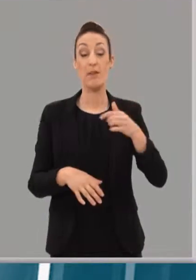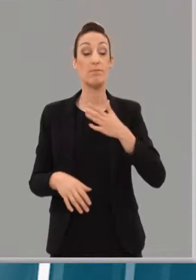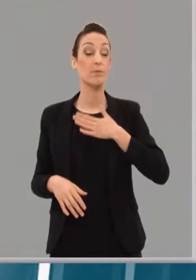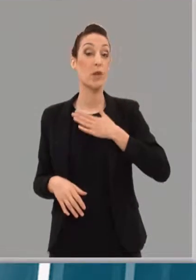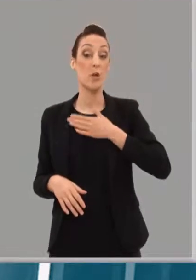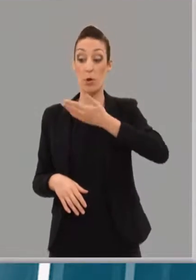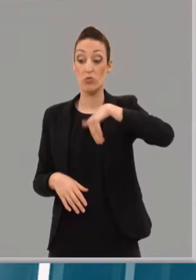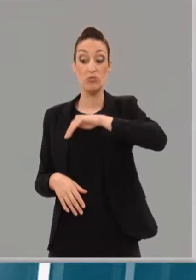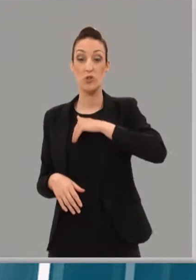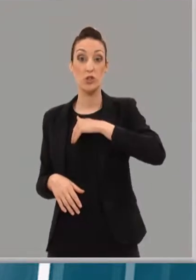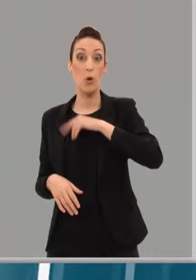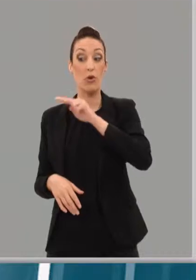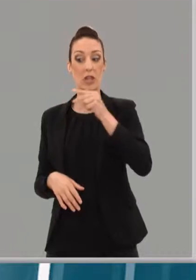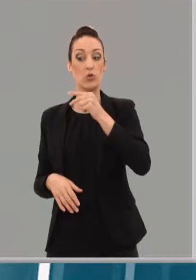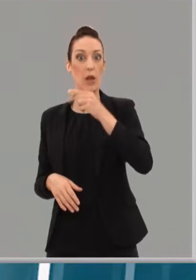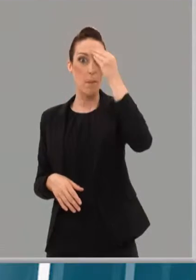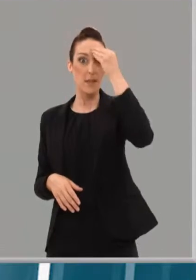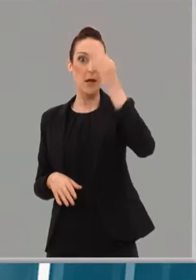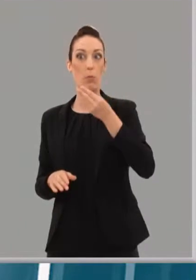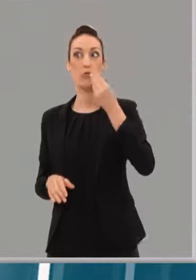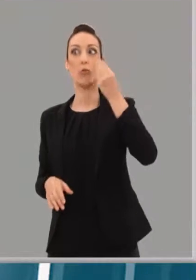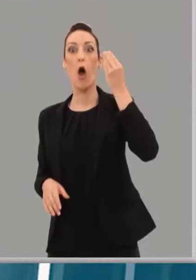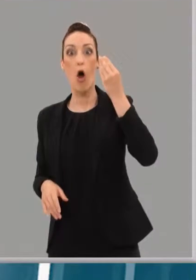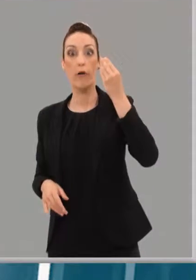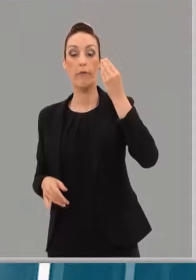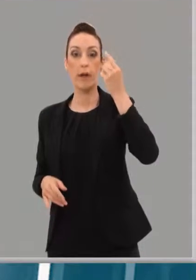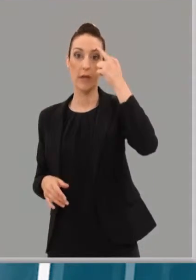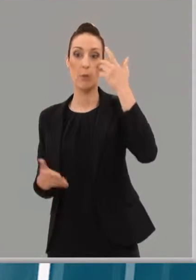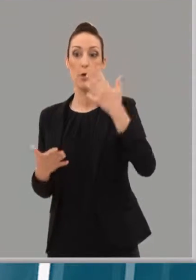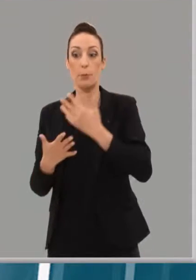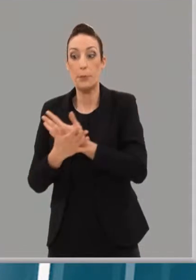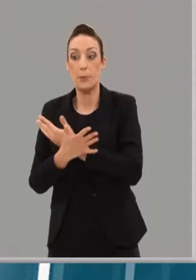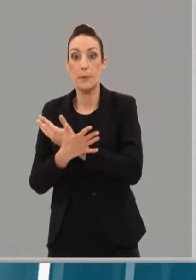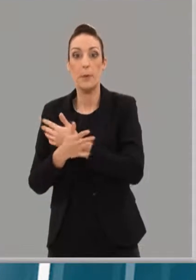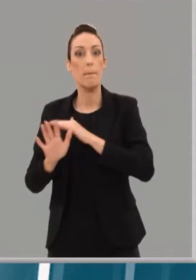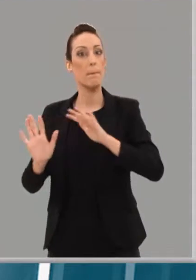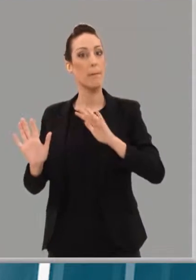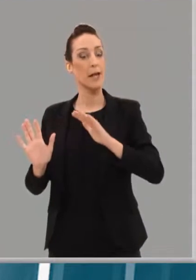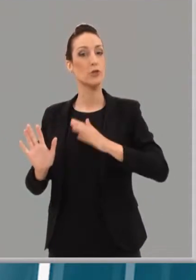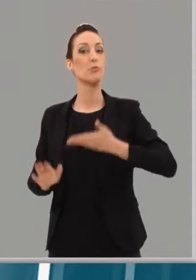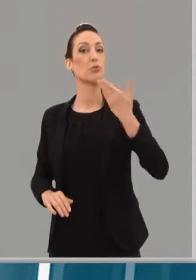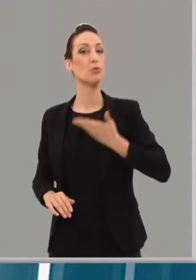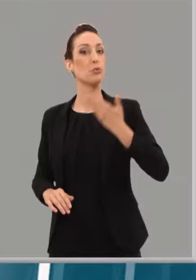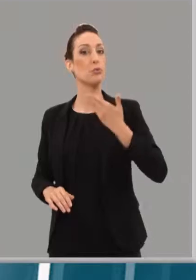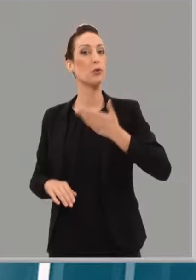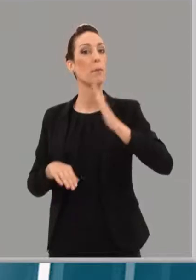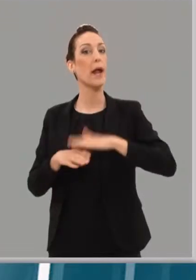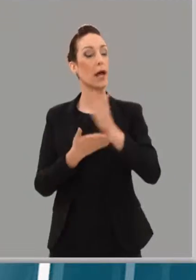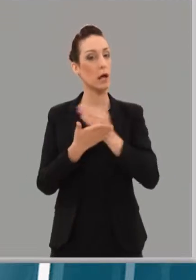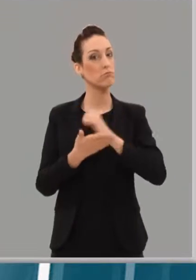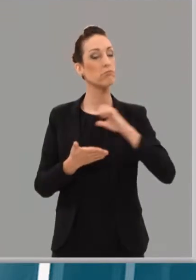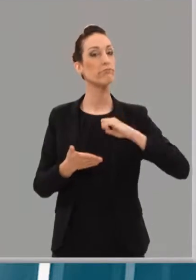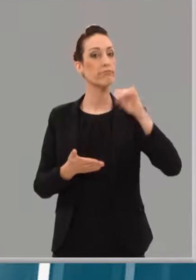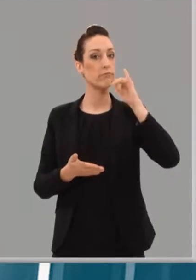queríamos, queríamos un mejor resultado, pero somos clave para que en esta comunidad autónoma se hagan las